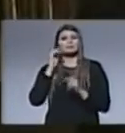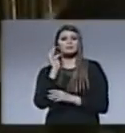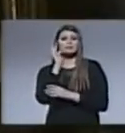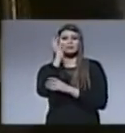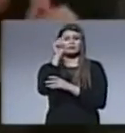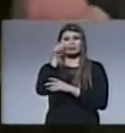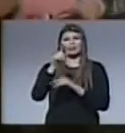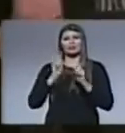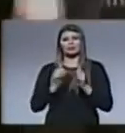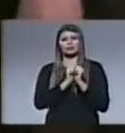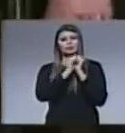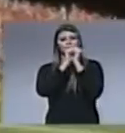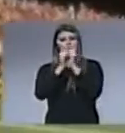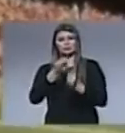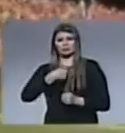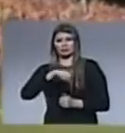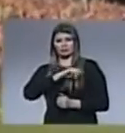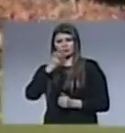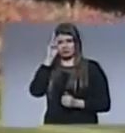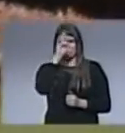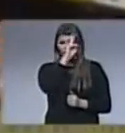sombra hasta que se asiente en Barcelona